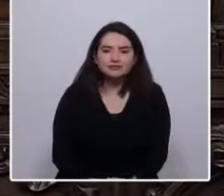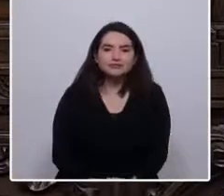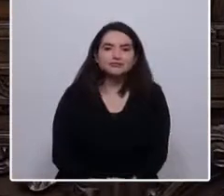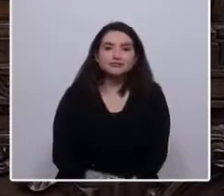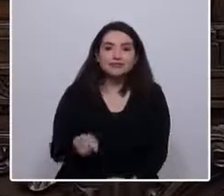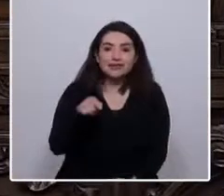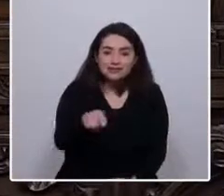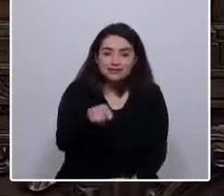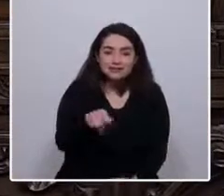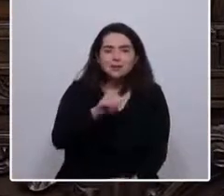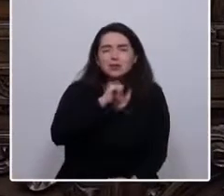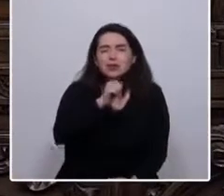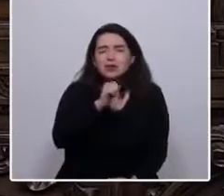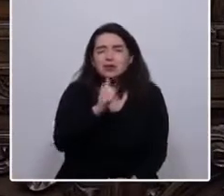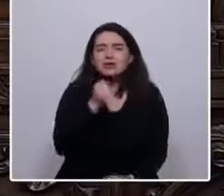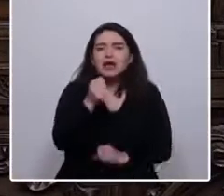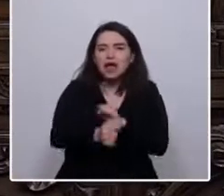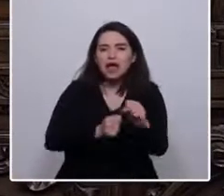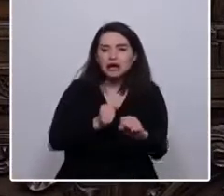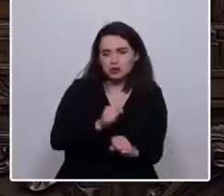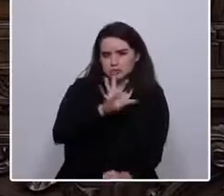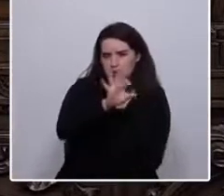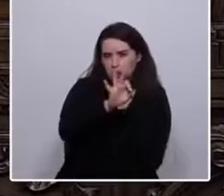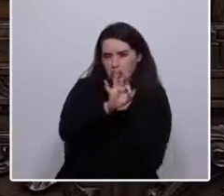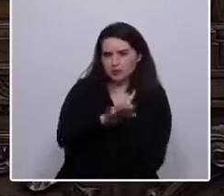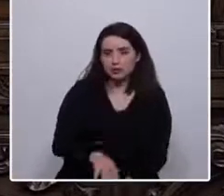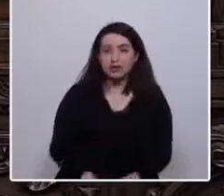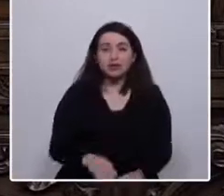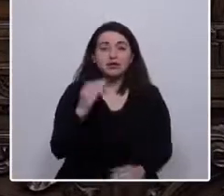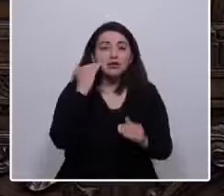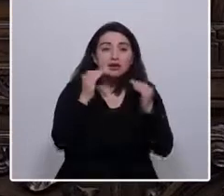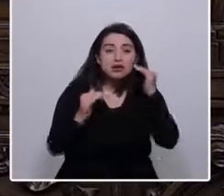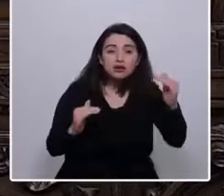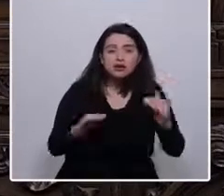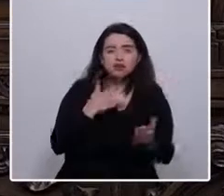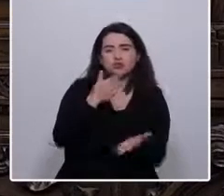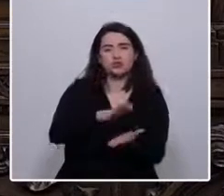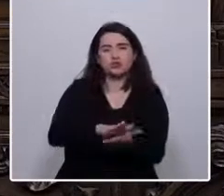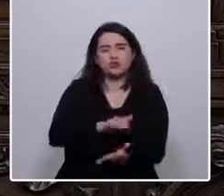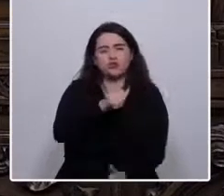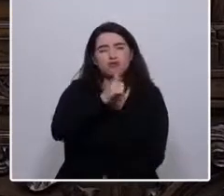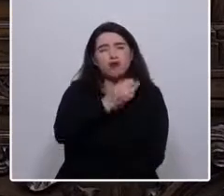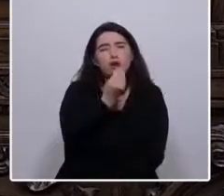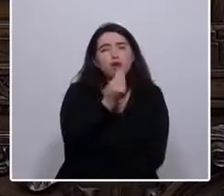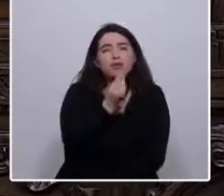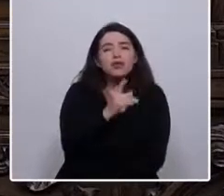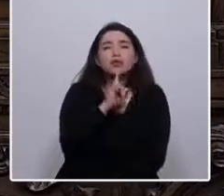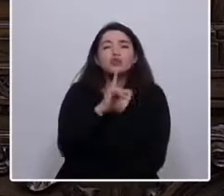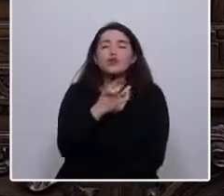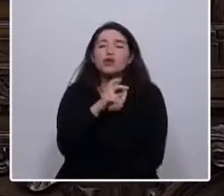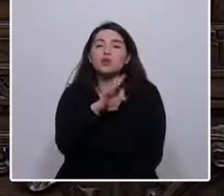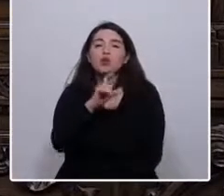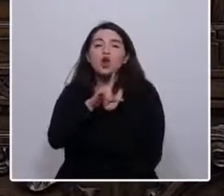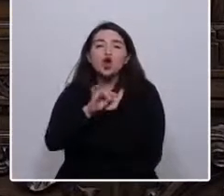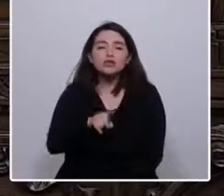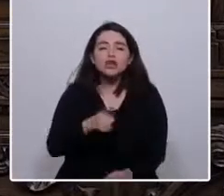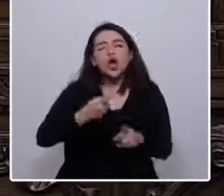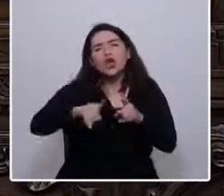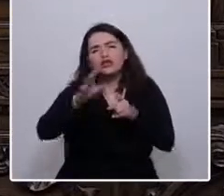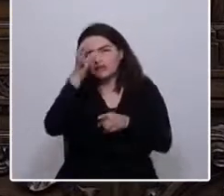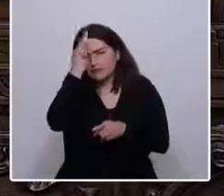nación pobre de los años 50. Morían estos pequeños de desnutrición, tuberculosis, tifus y otras enfermedades.